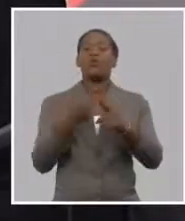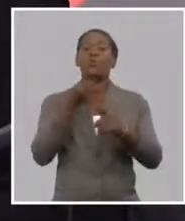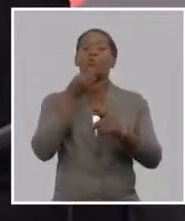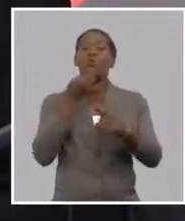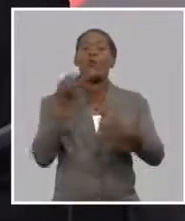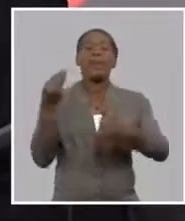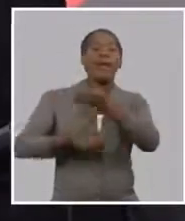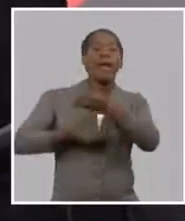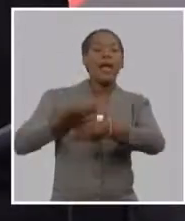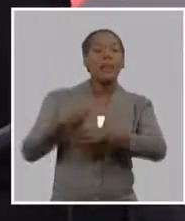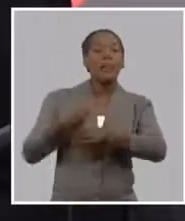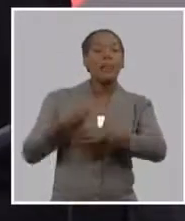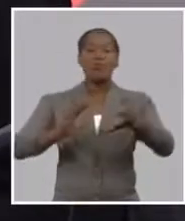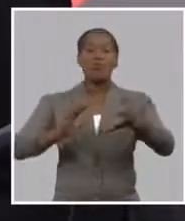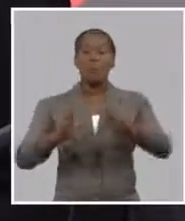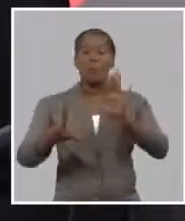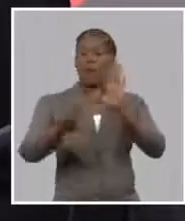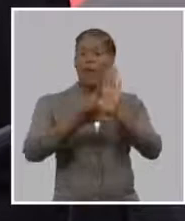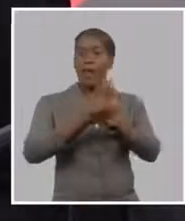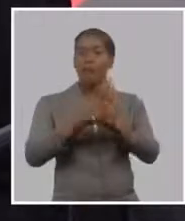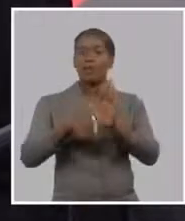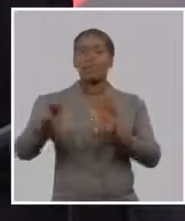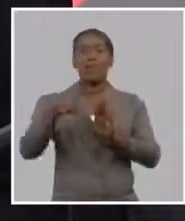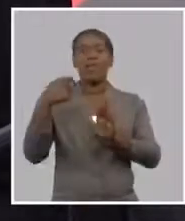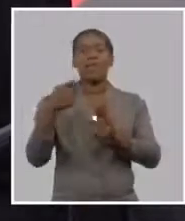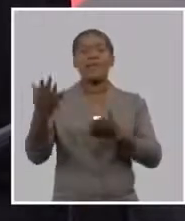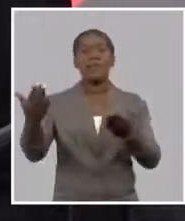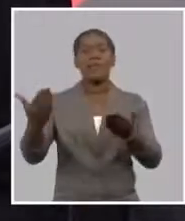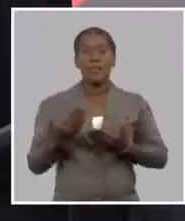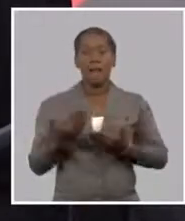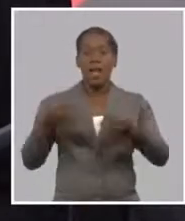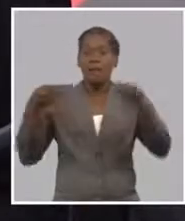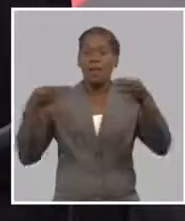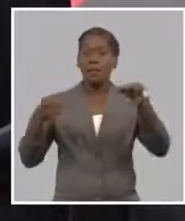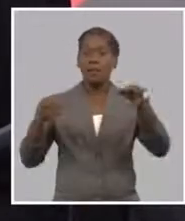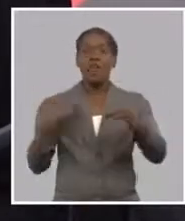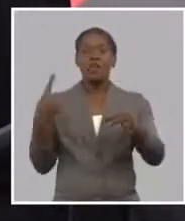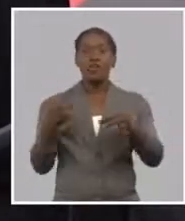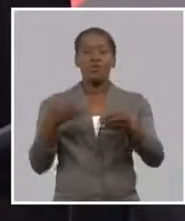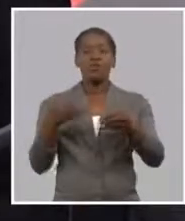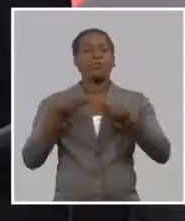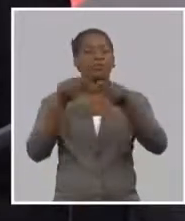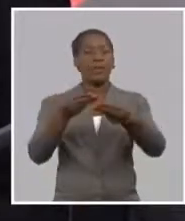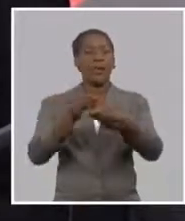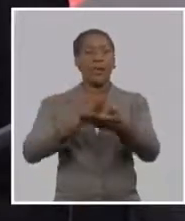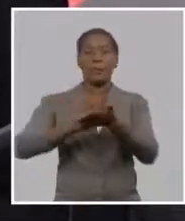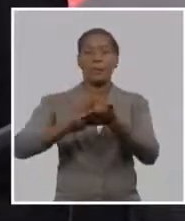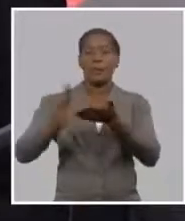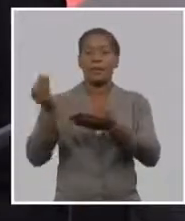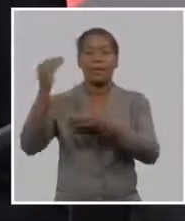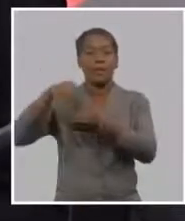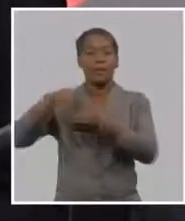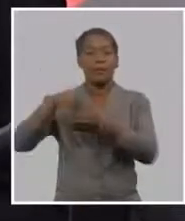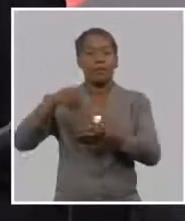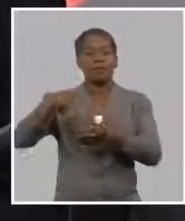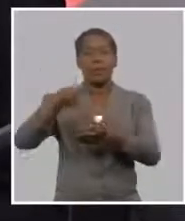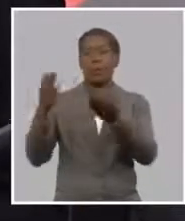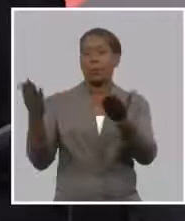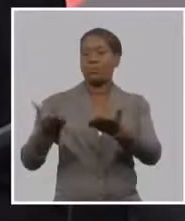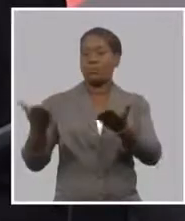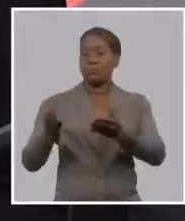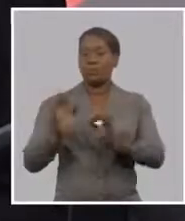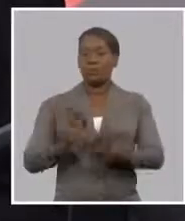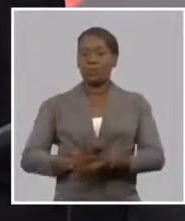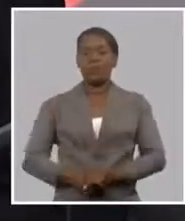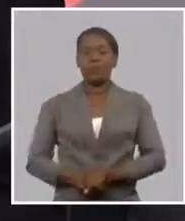pero bueno, quisiera retomar estas palabras. Los recursos del banco provienen fundamentalmente de los medios